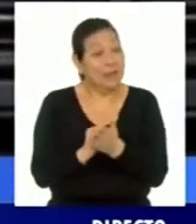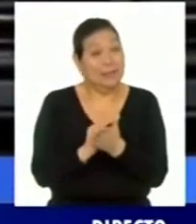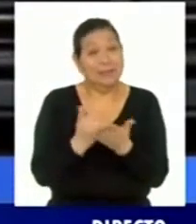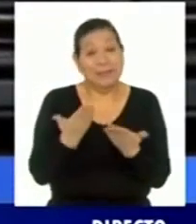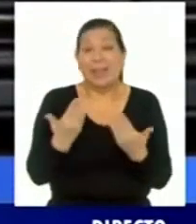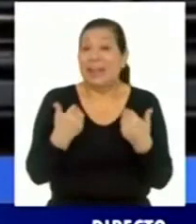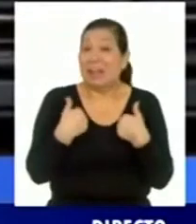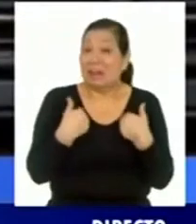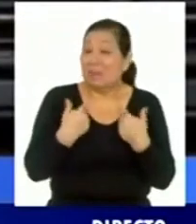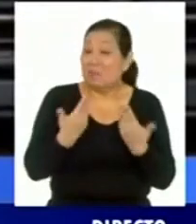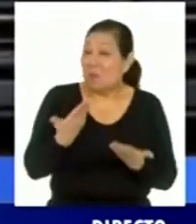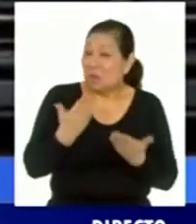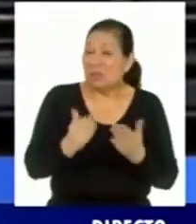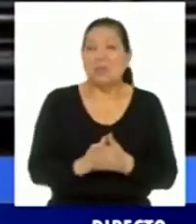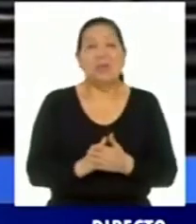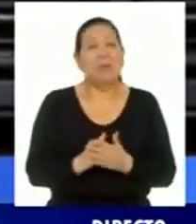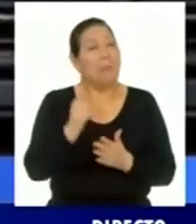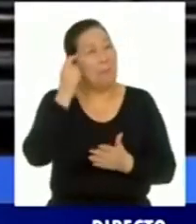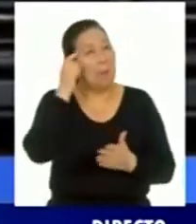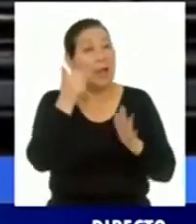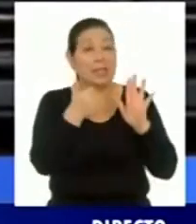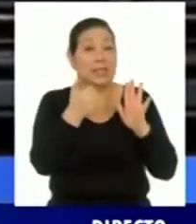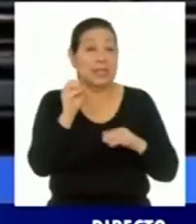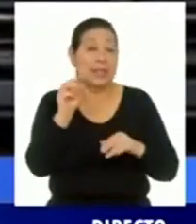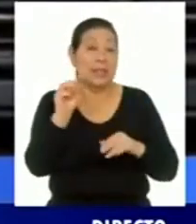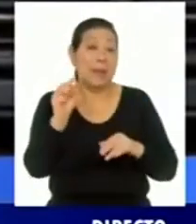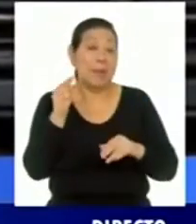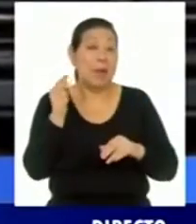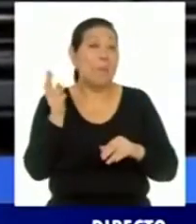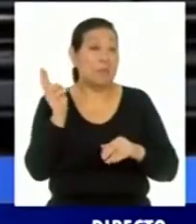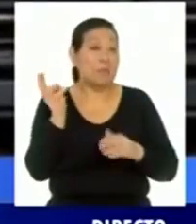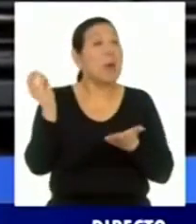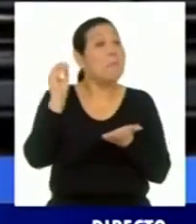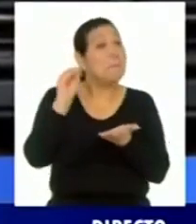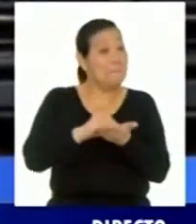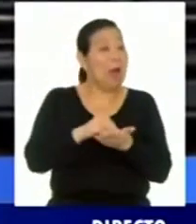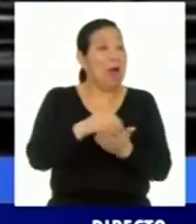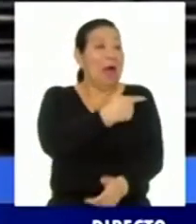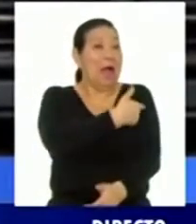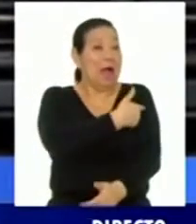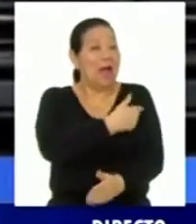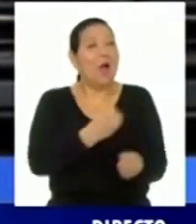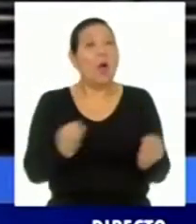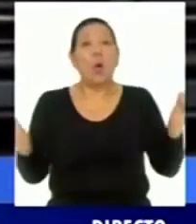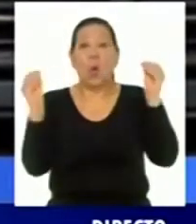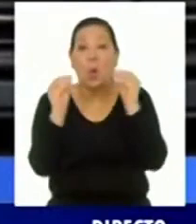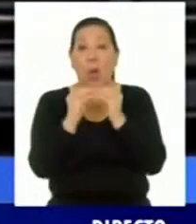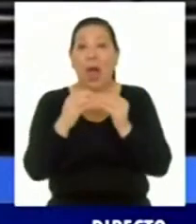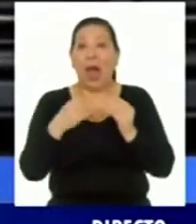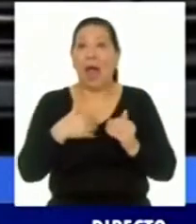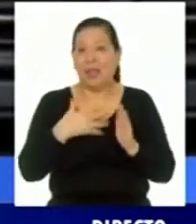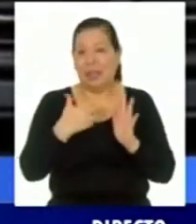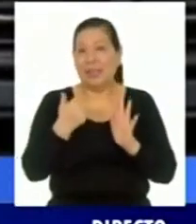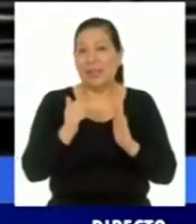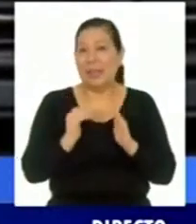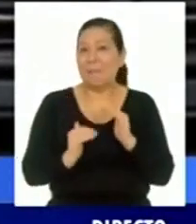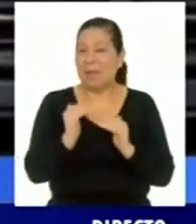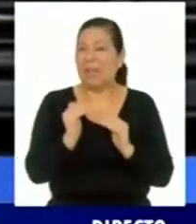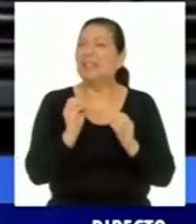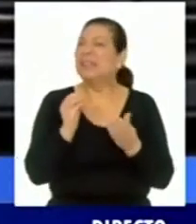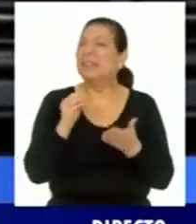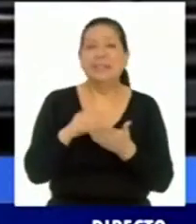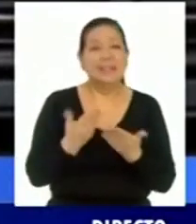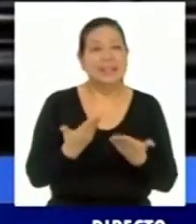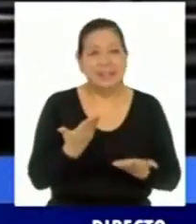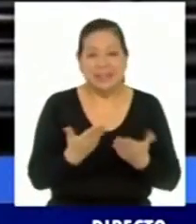tenemos ya el estimado de 60.000 docentes más ya vacunados a partir de los 60 años. Esto nos